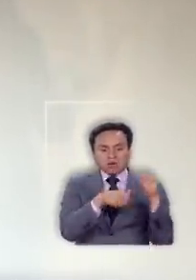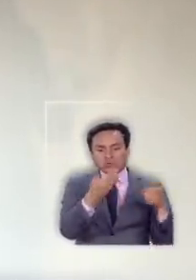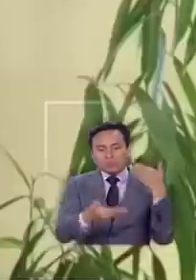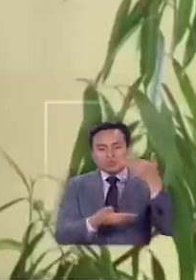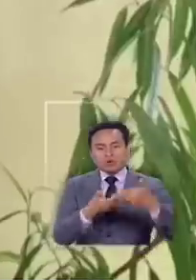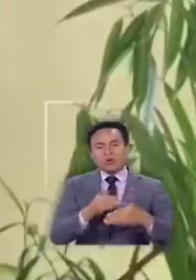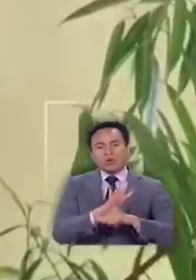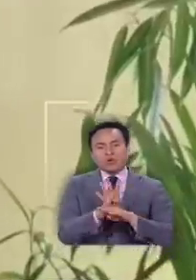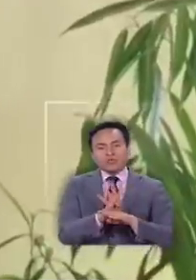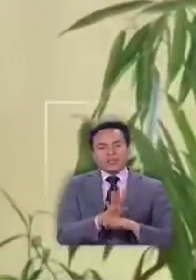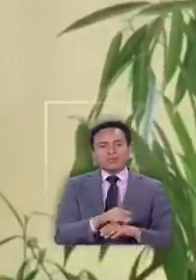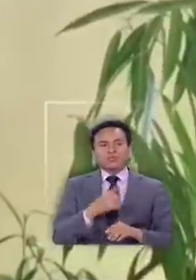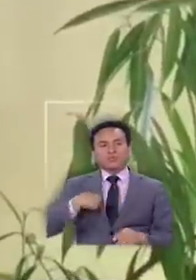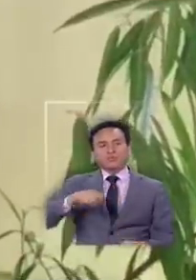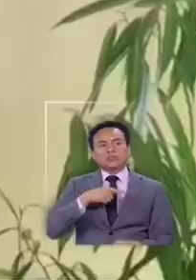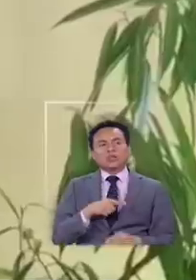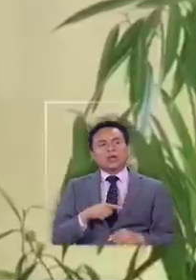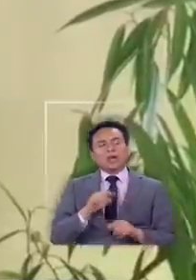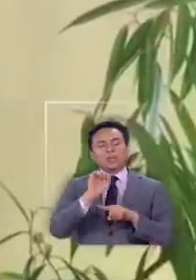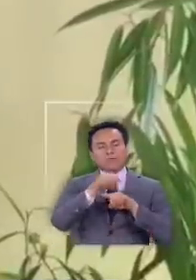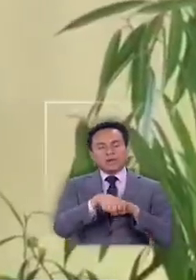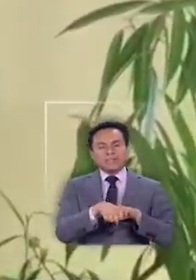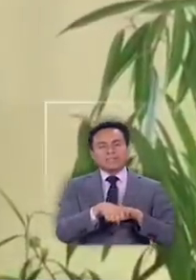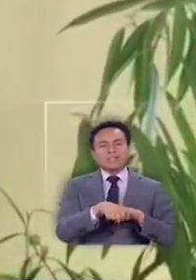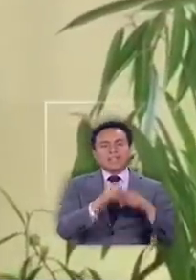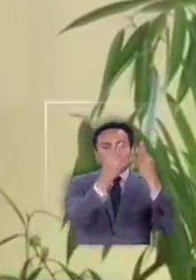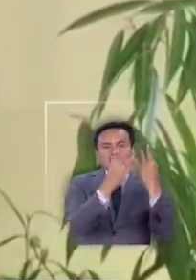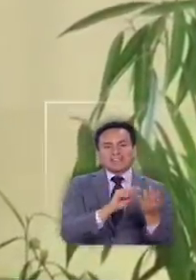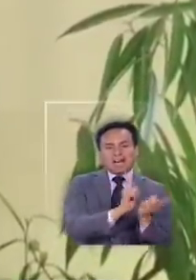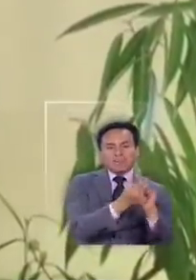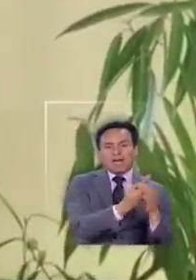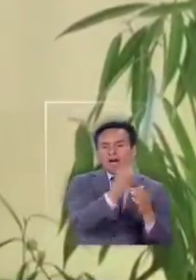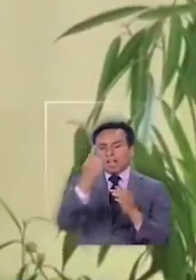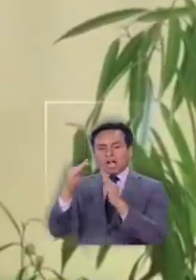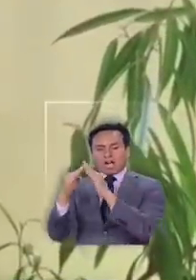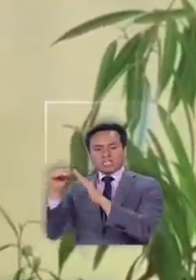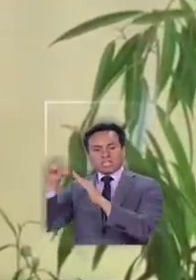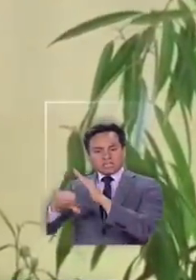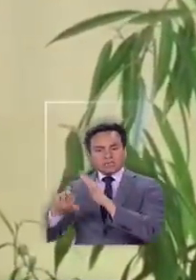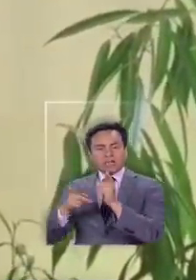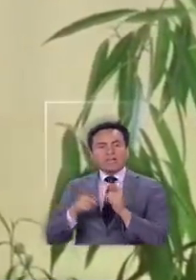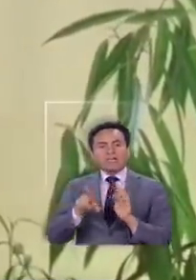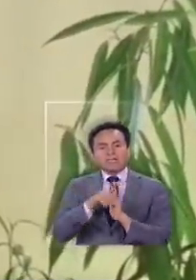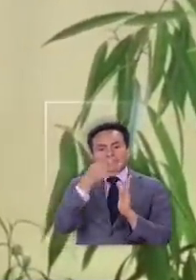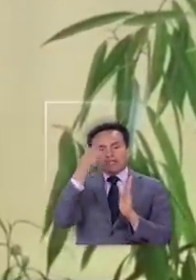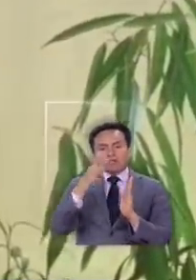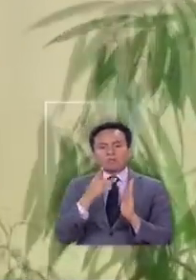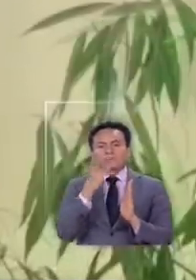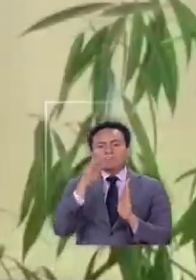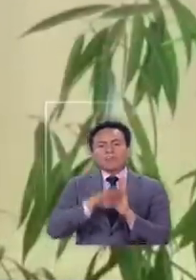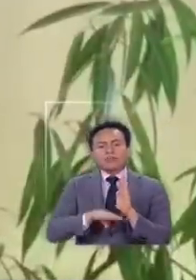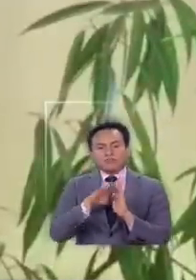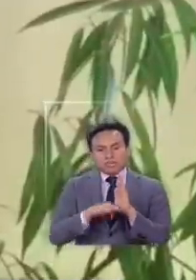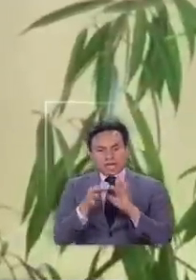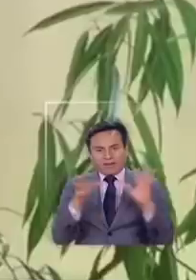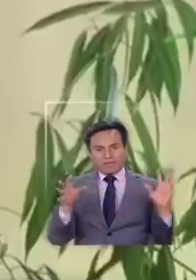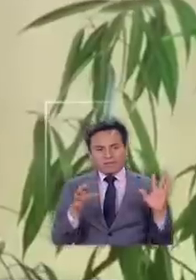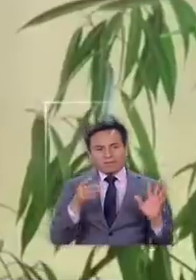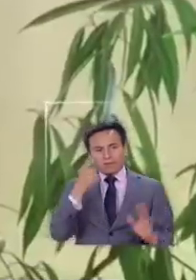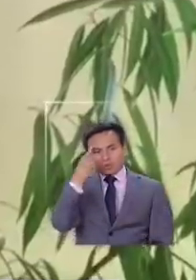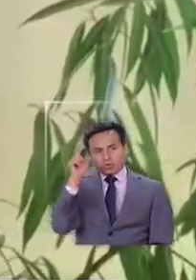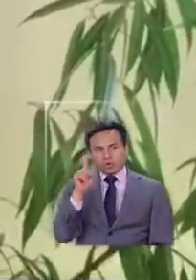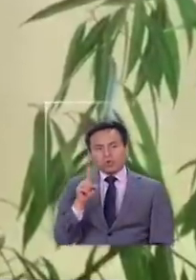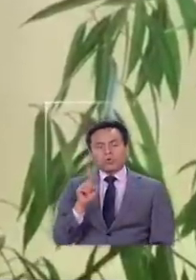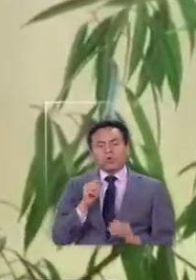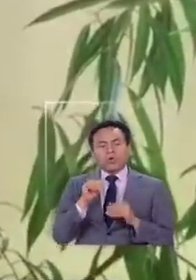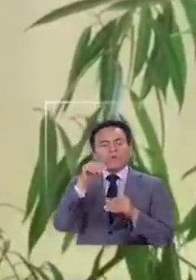contagio Nosotros vamos a aprobar el indulto conmutativo para personas que han cometido delitos menos graves pero no vamos ocurrir con